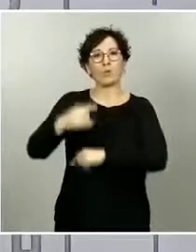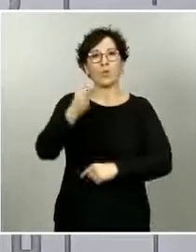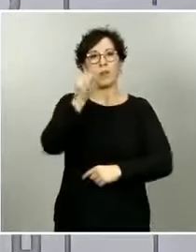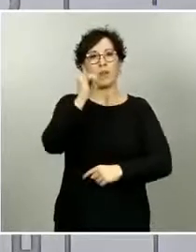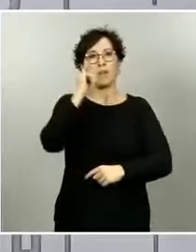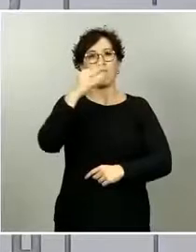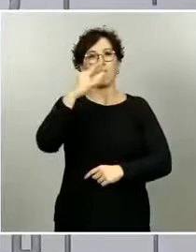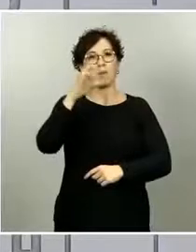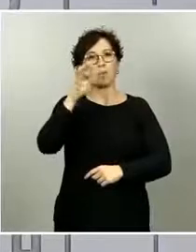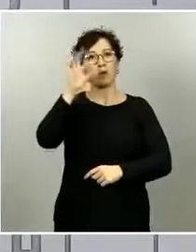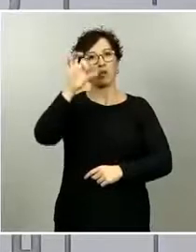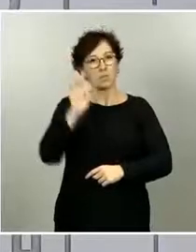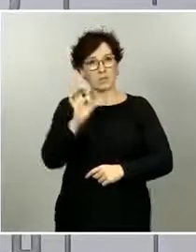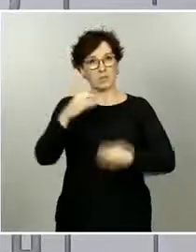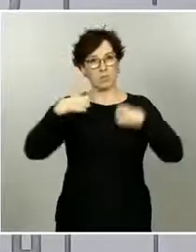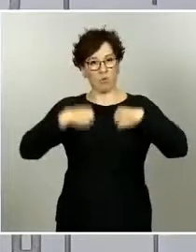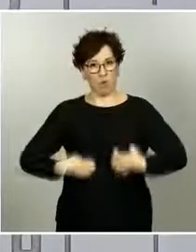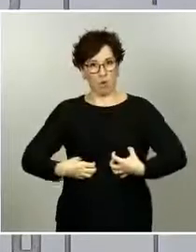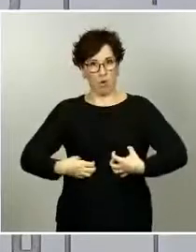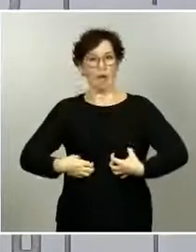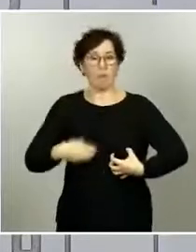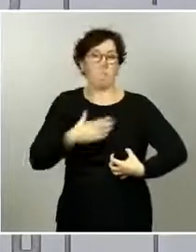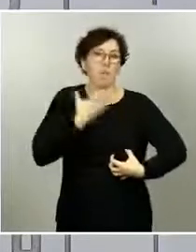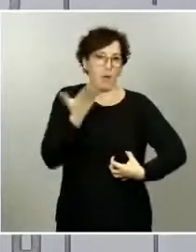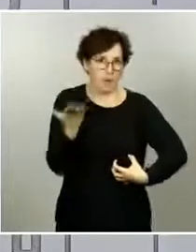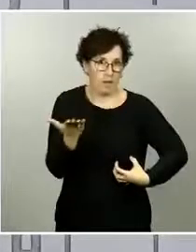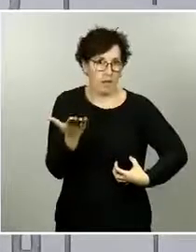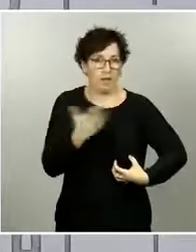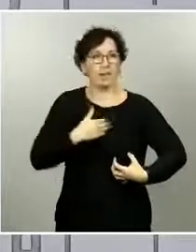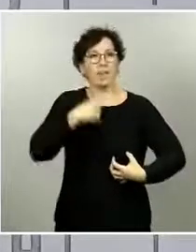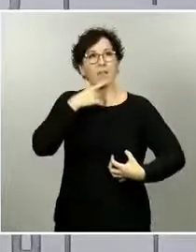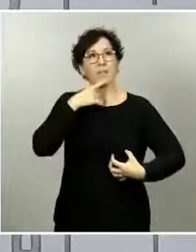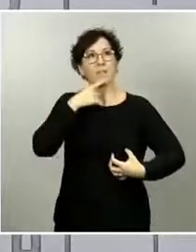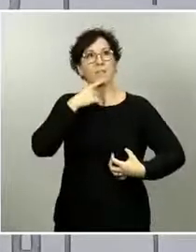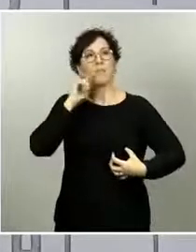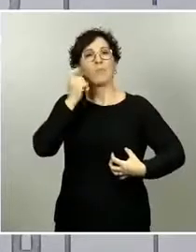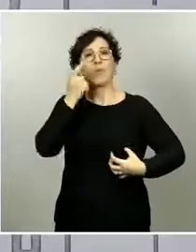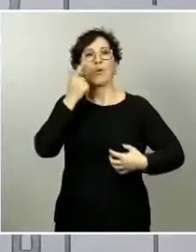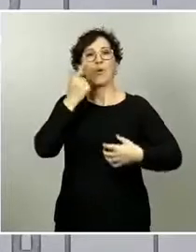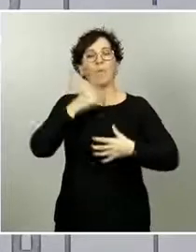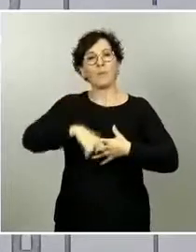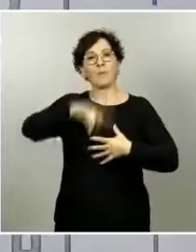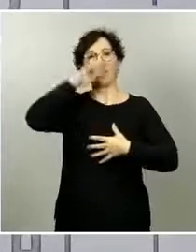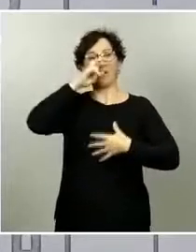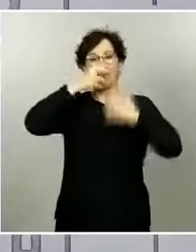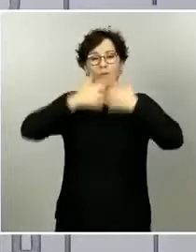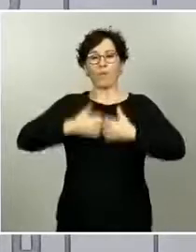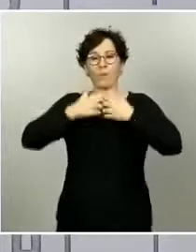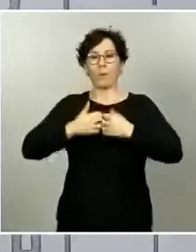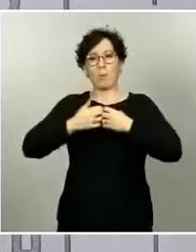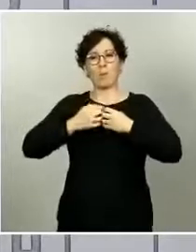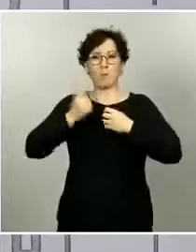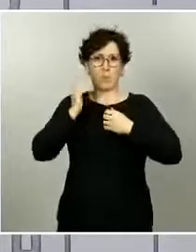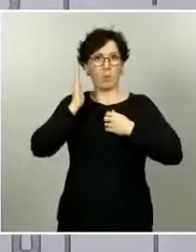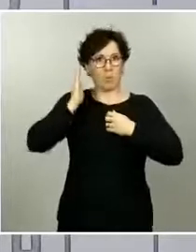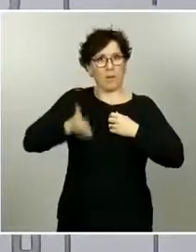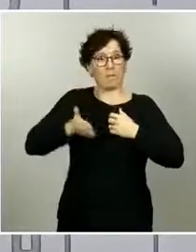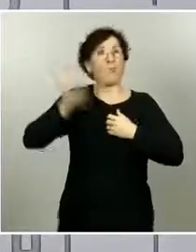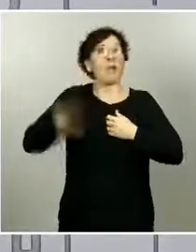hasta cierto punto los cuadros neumónicos pueden producir cierto grado de fibrosis pulmonar, lo que quiere decir que puede haber alguna pequeña restricción